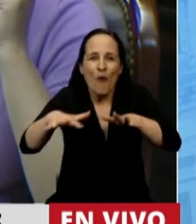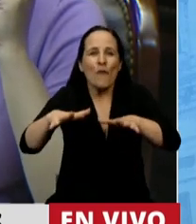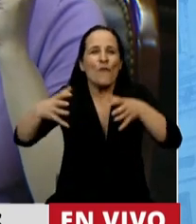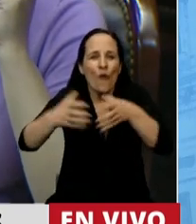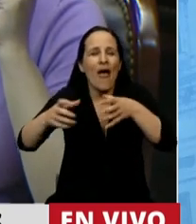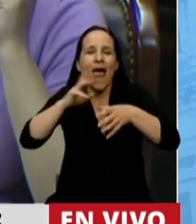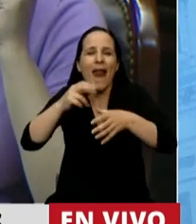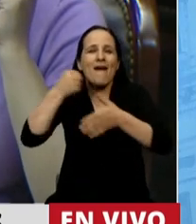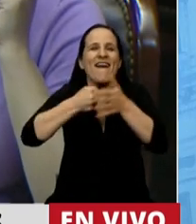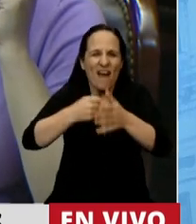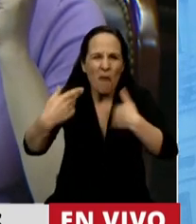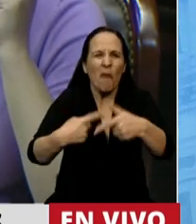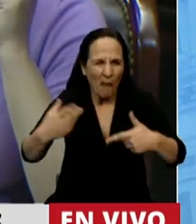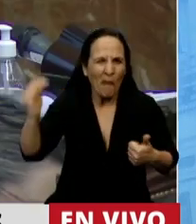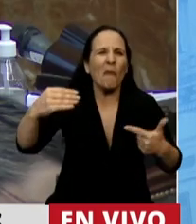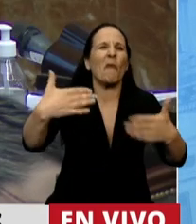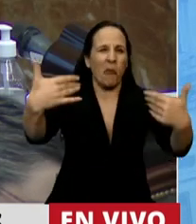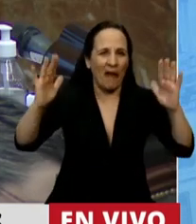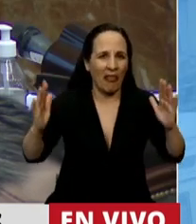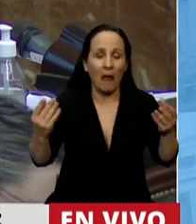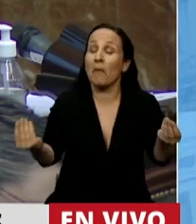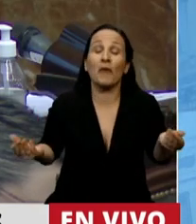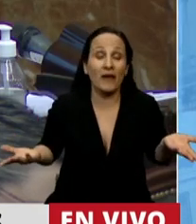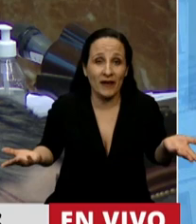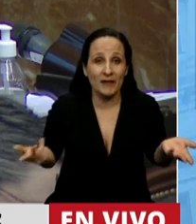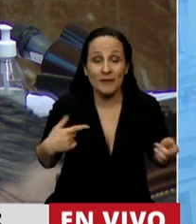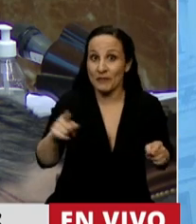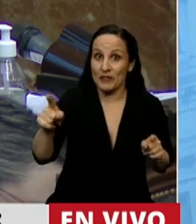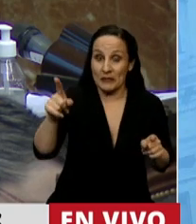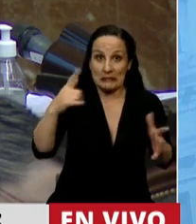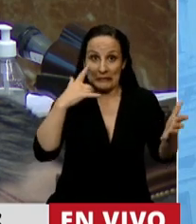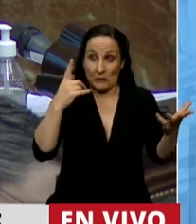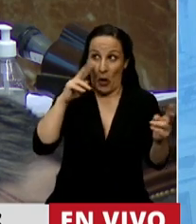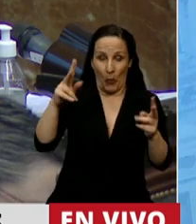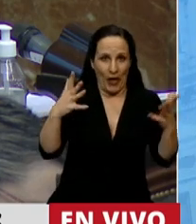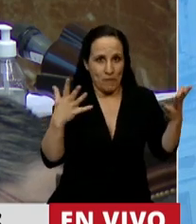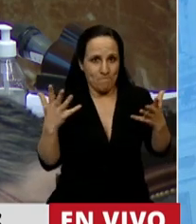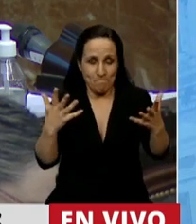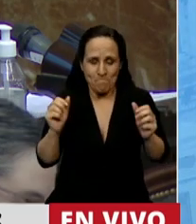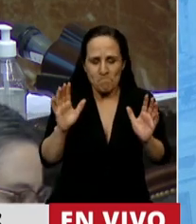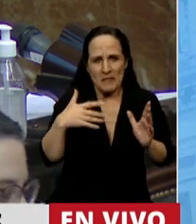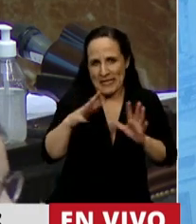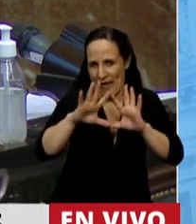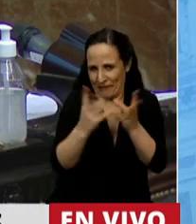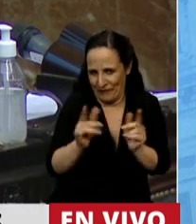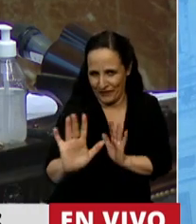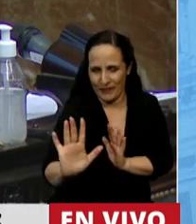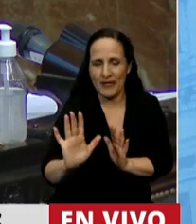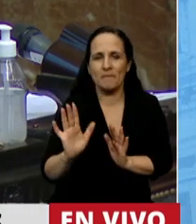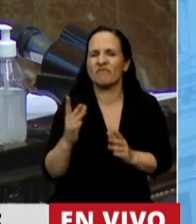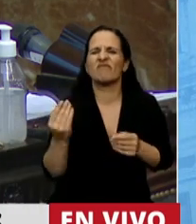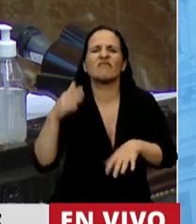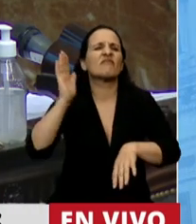de mujeres. Porque en definitiva, señor Presidente, lo veo un poco impaciente y redondeo, todo es